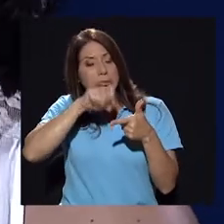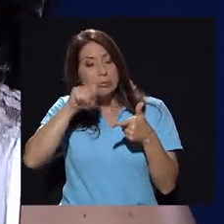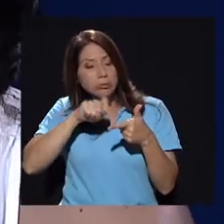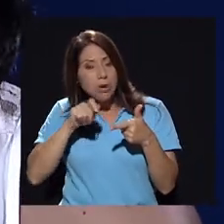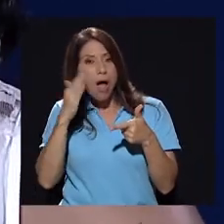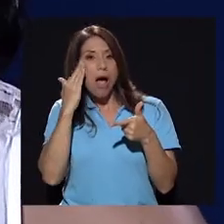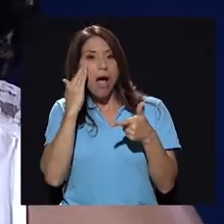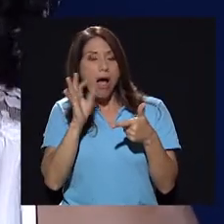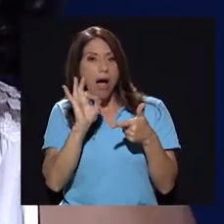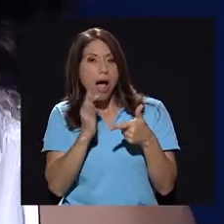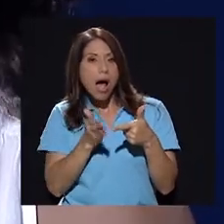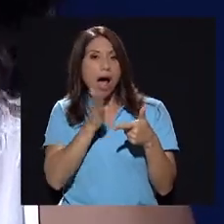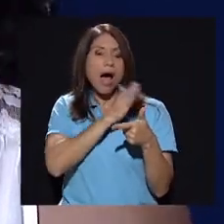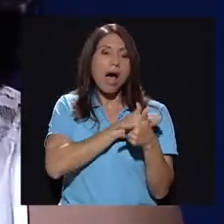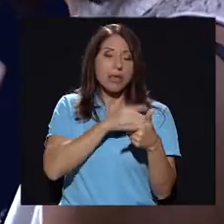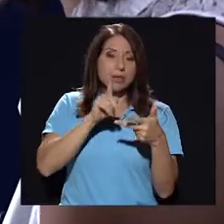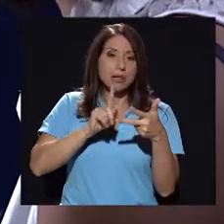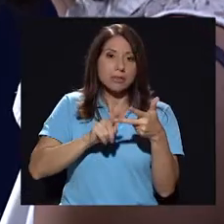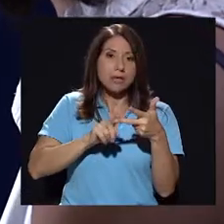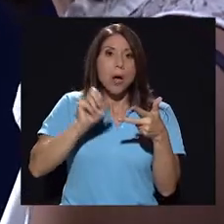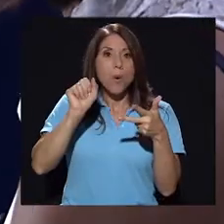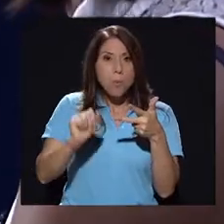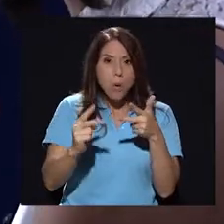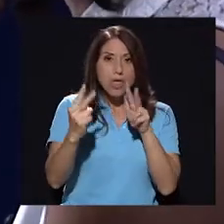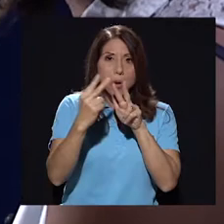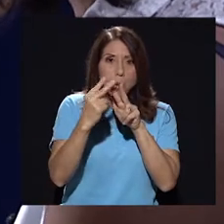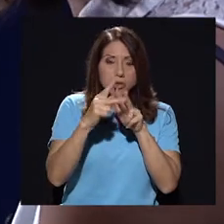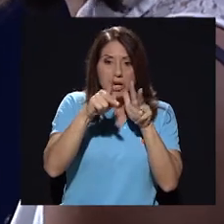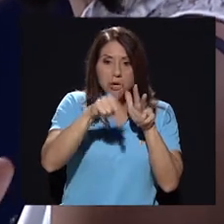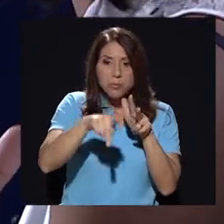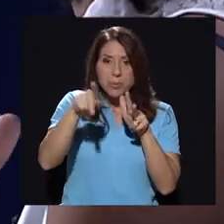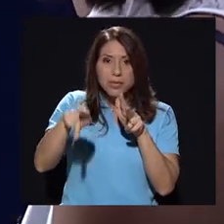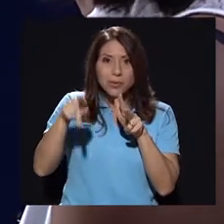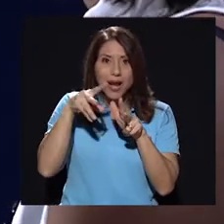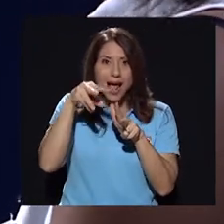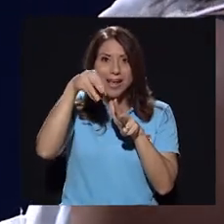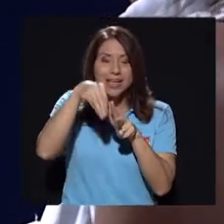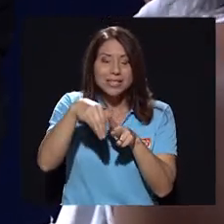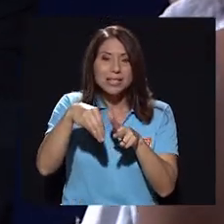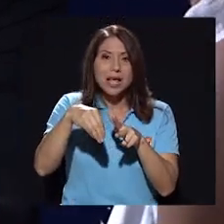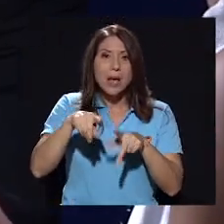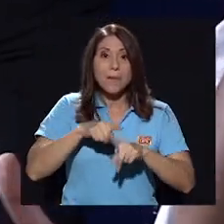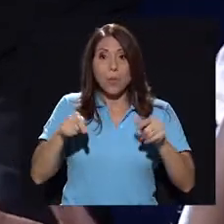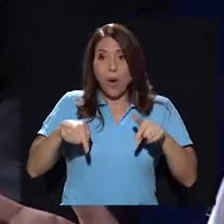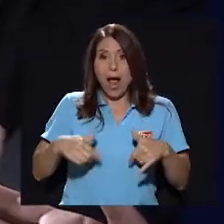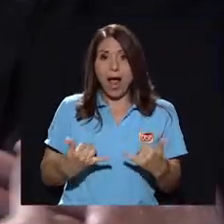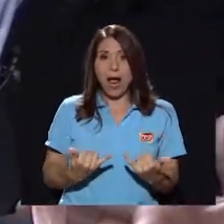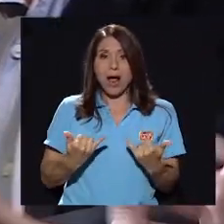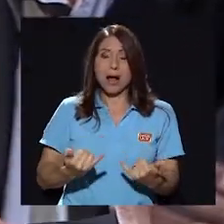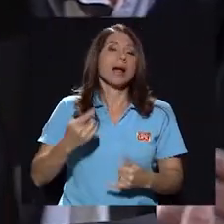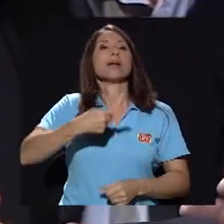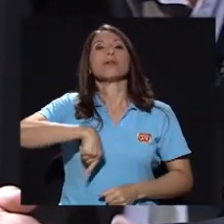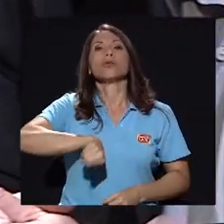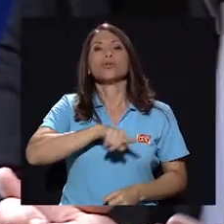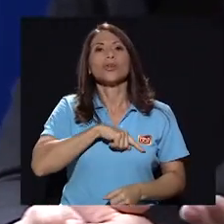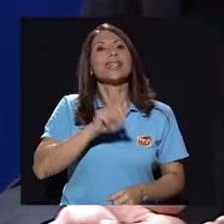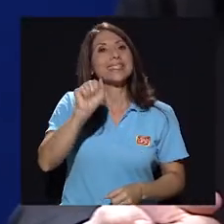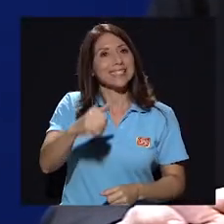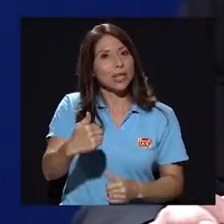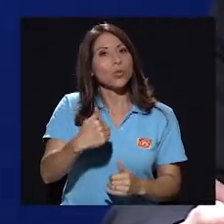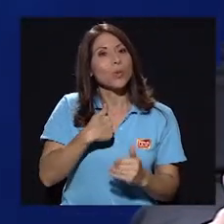antes, puedes conocer a los personajes, construirlos. Y acá, digamos, aunque nosotras sí